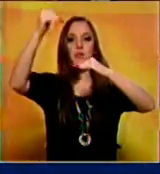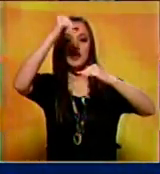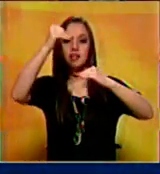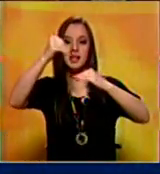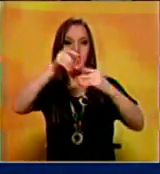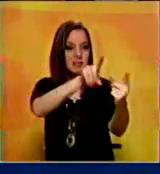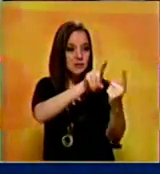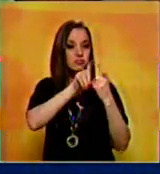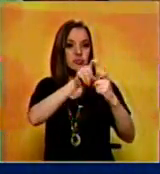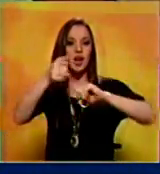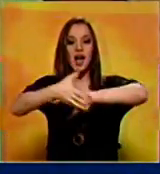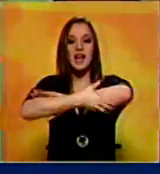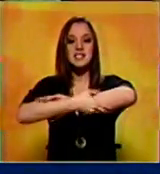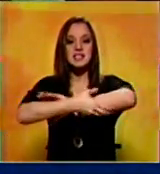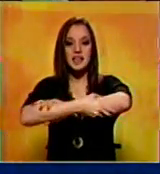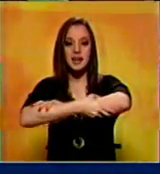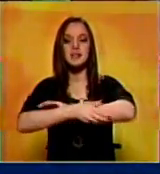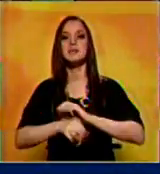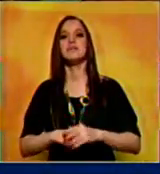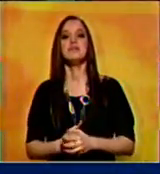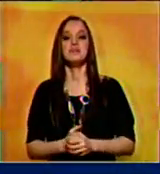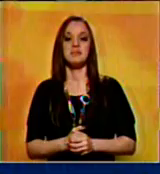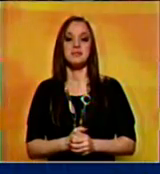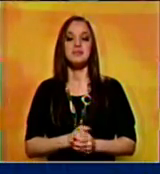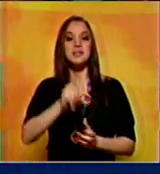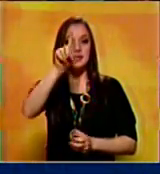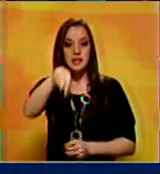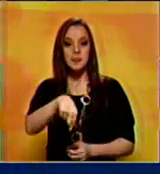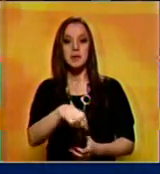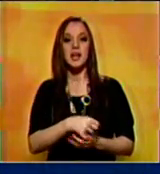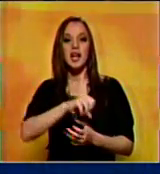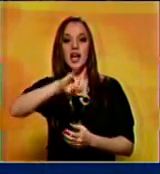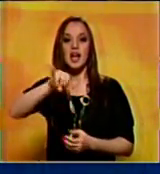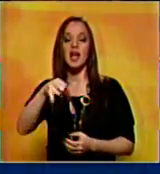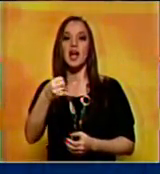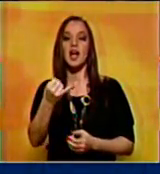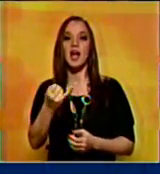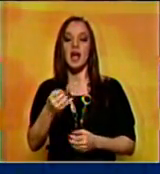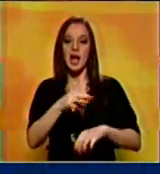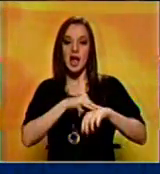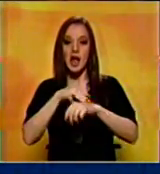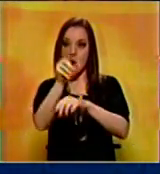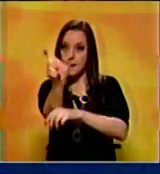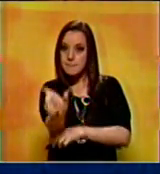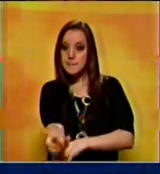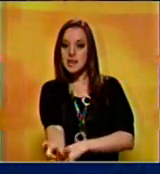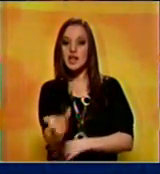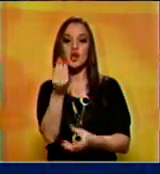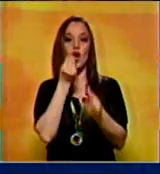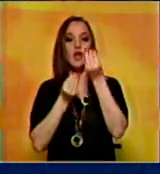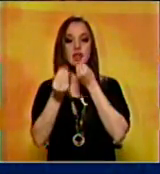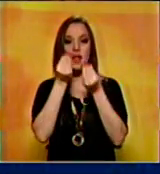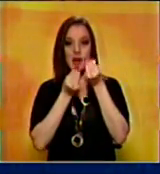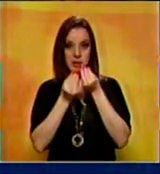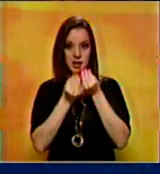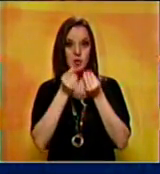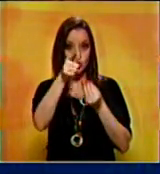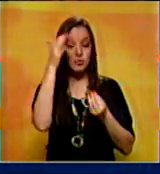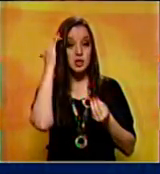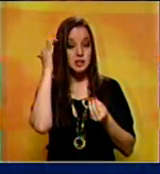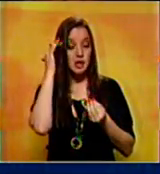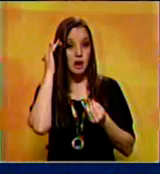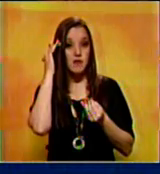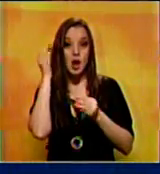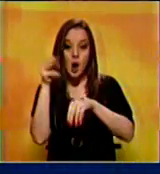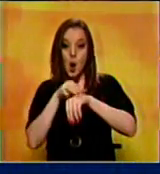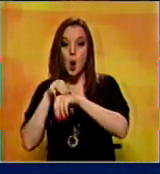CENIAT José David Cabello el ministro de alimentación que ustedes saben es un ministerio muy especial